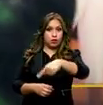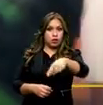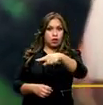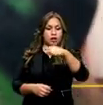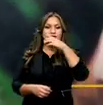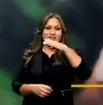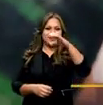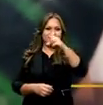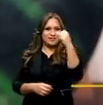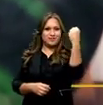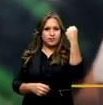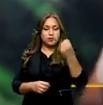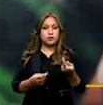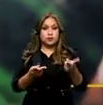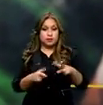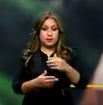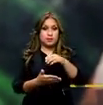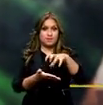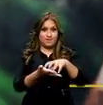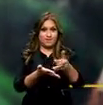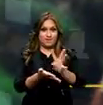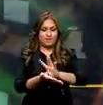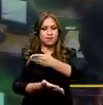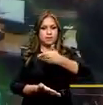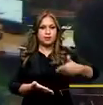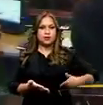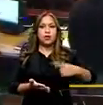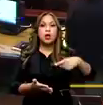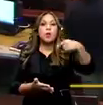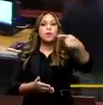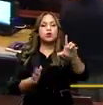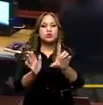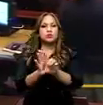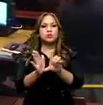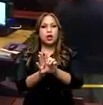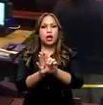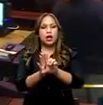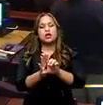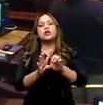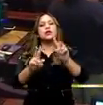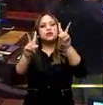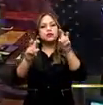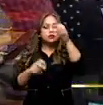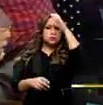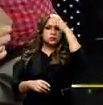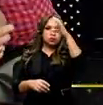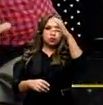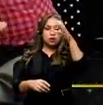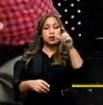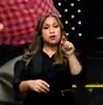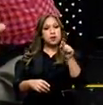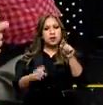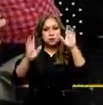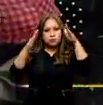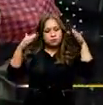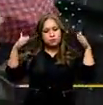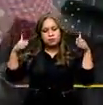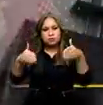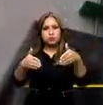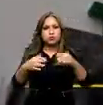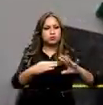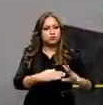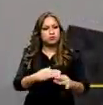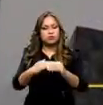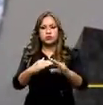cantantes y la presidenta Rivadeneira, hablaron sobre el próximo tratamiento de la Ley de Cultura, donde el interés de este sector apunta a la